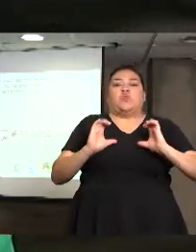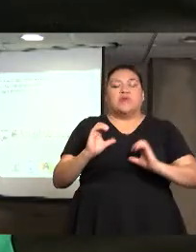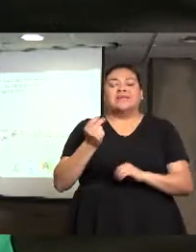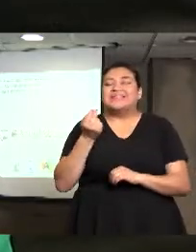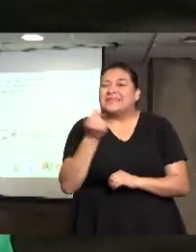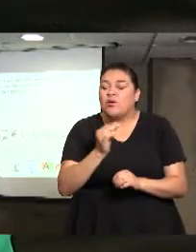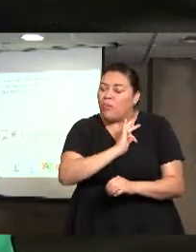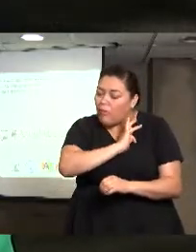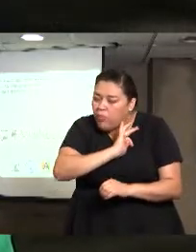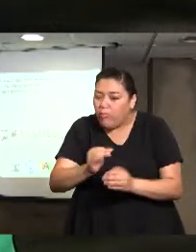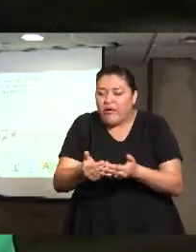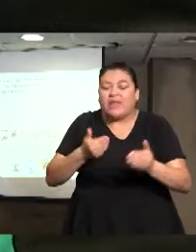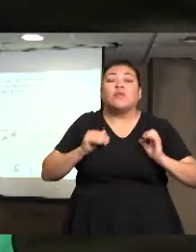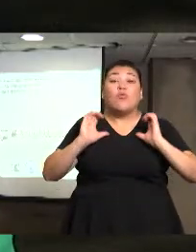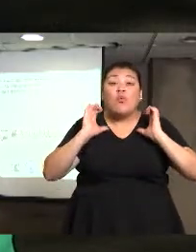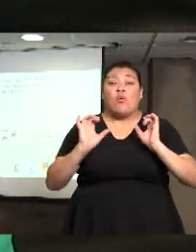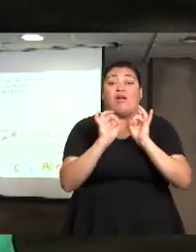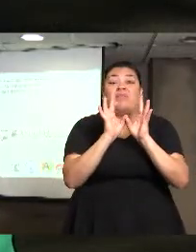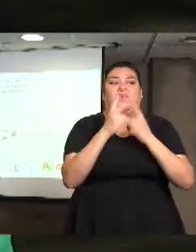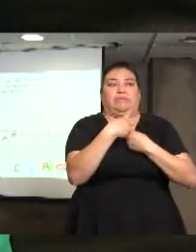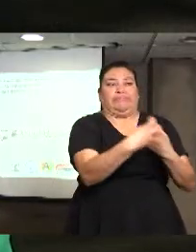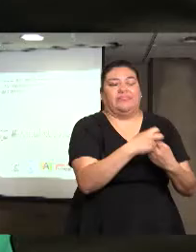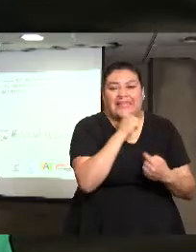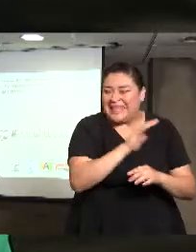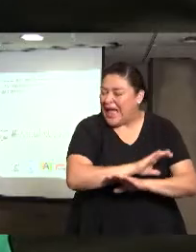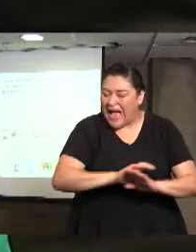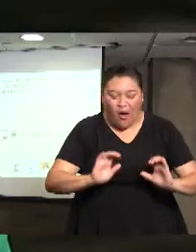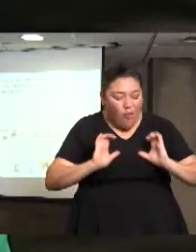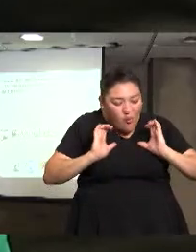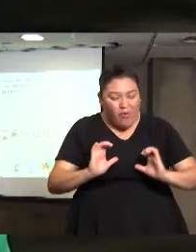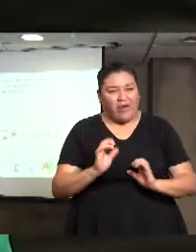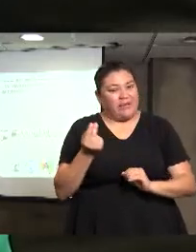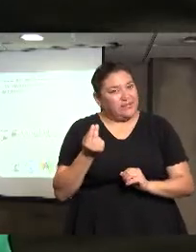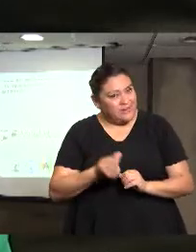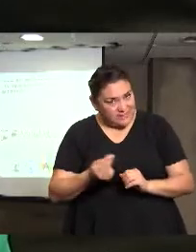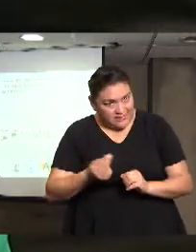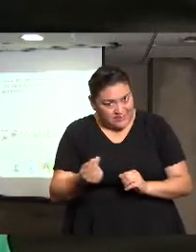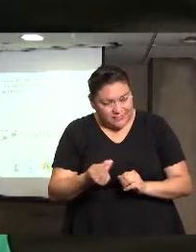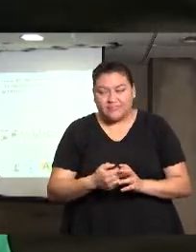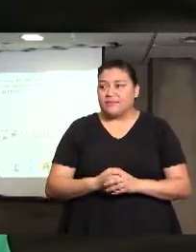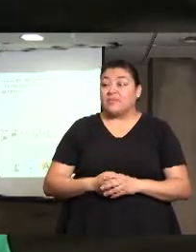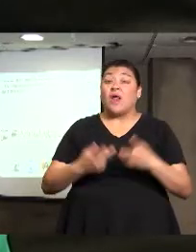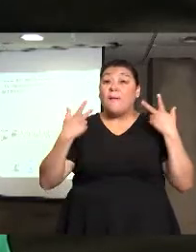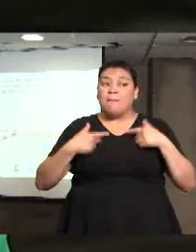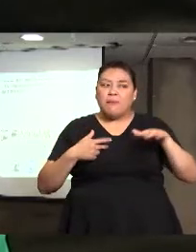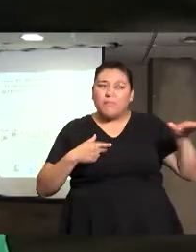y también otra de las estrategias que utilizan los enganchadores,